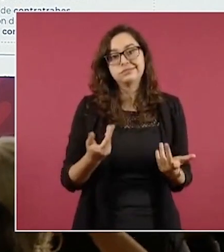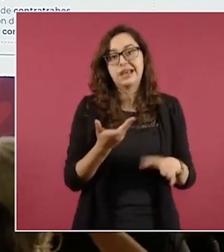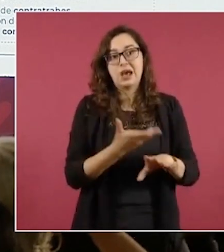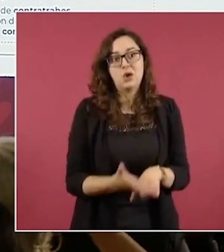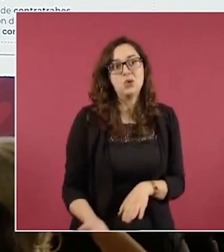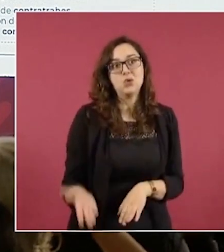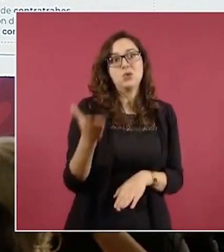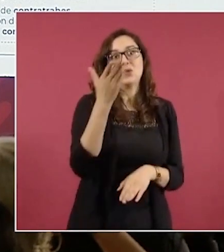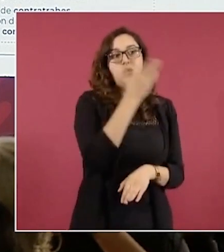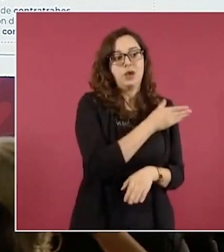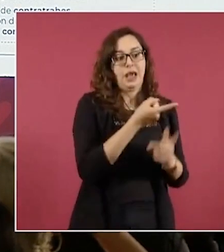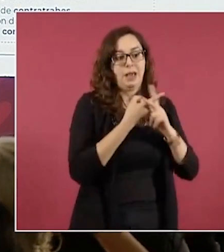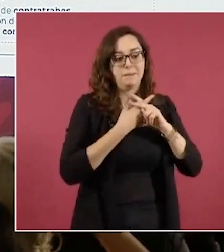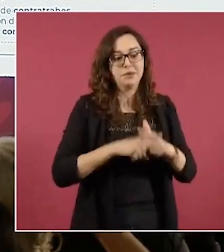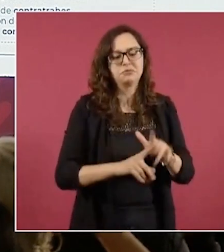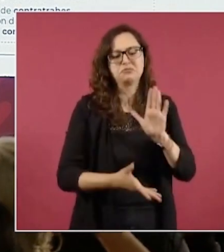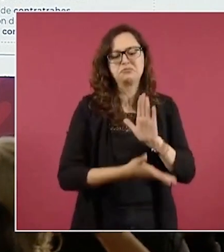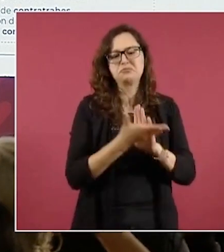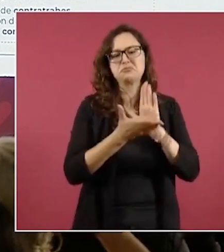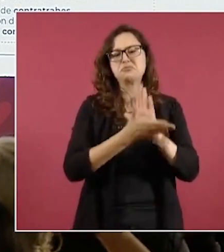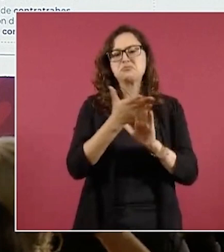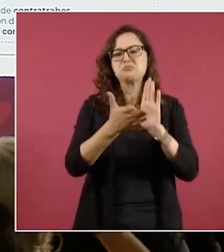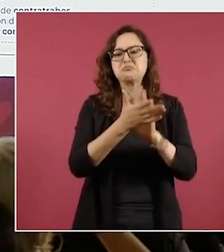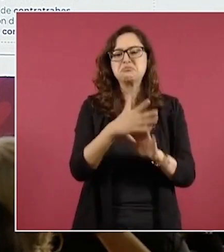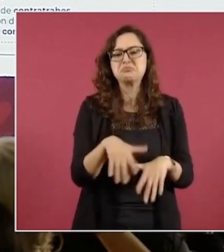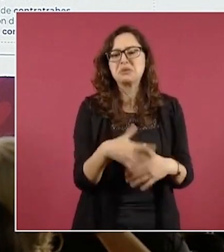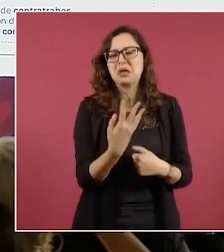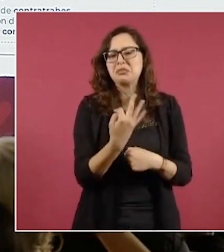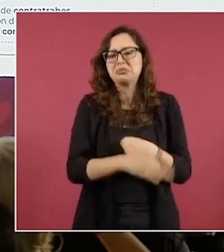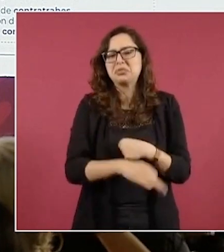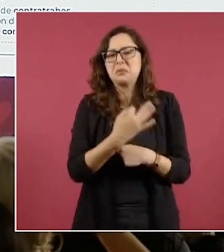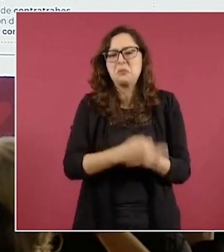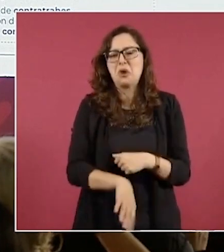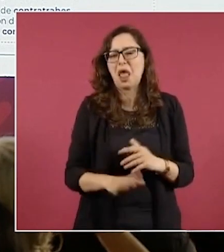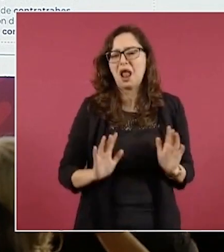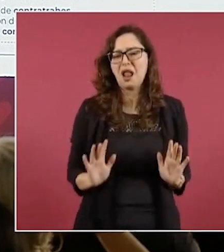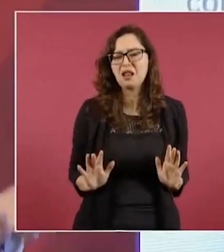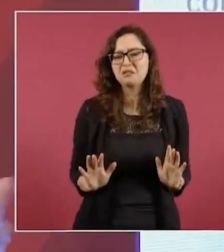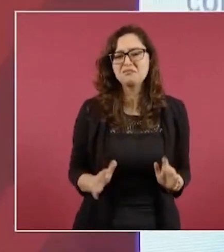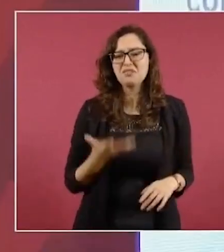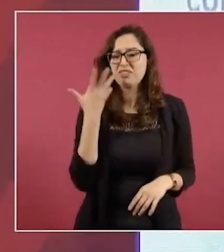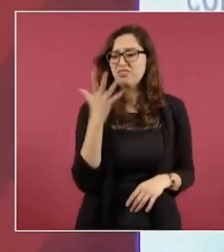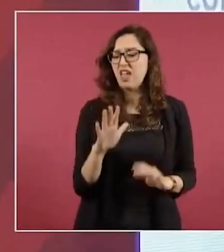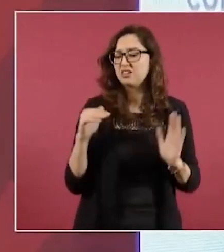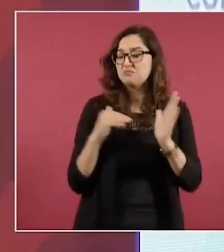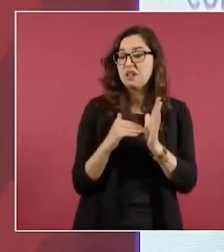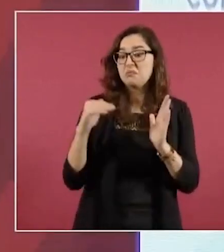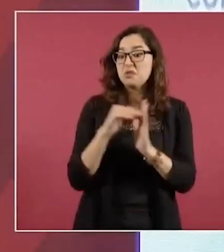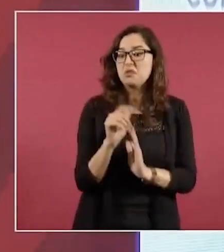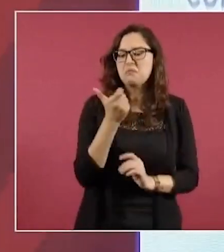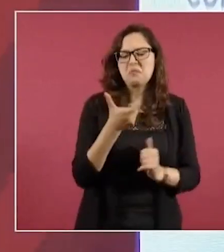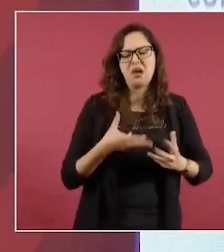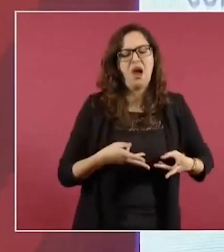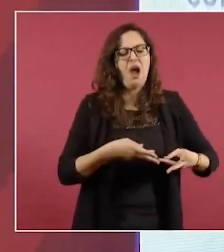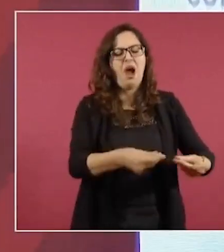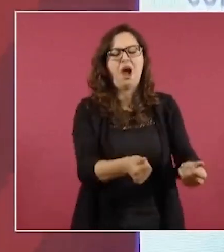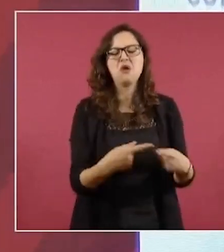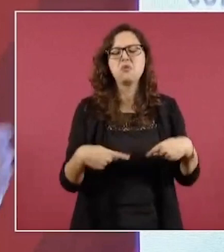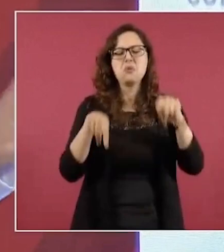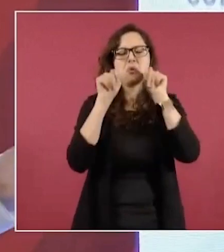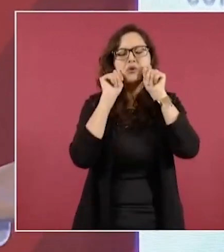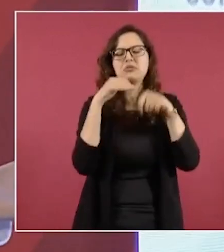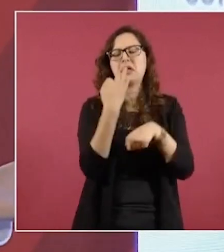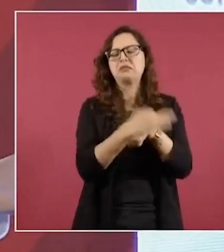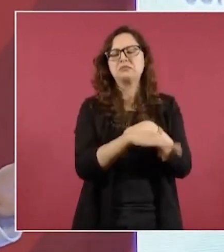y que iba a ser un edificio que a pesar de que costó 10 mil millones de pesos, pues se había planeado que iba a ser demolido.